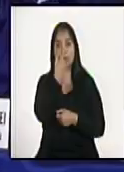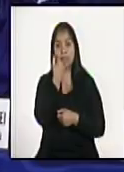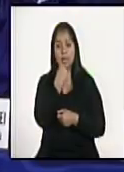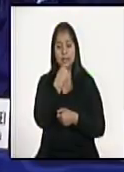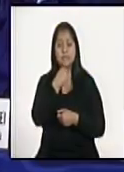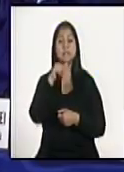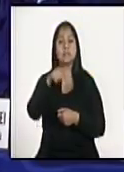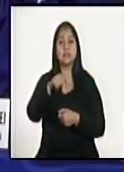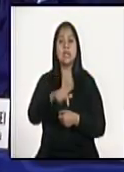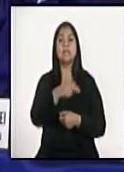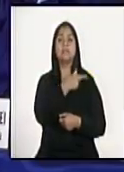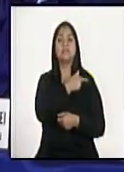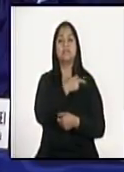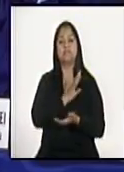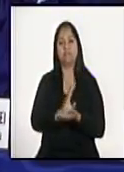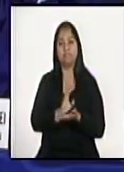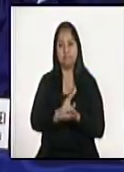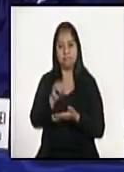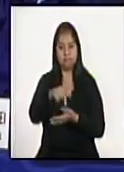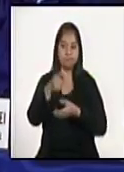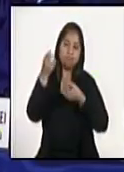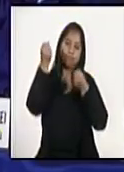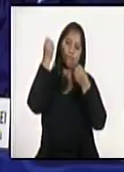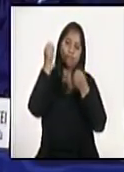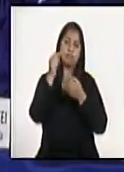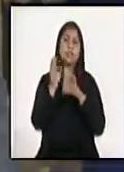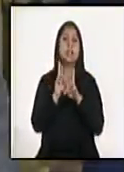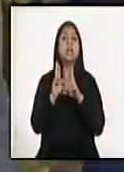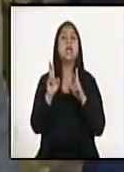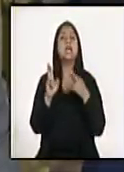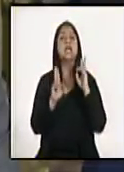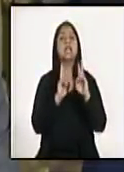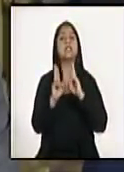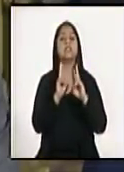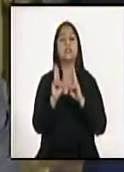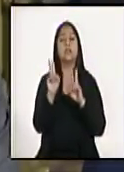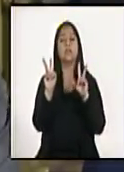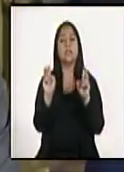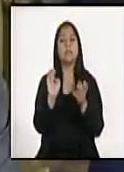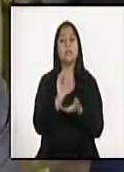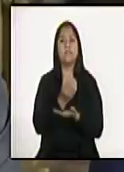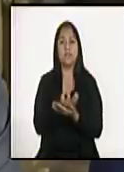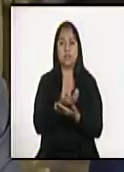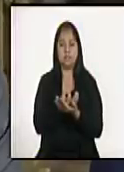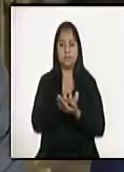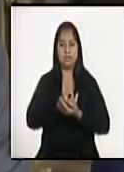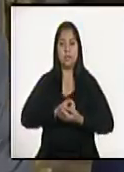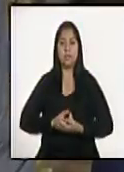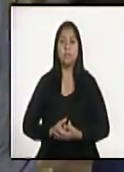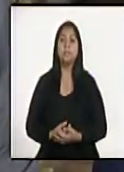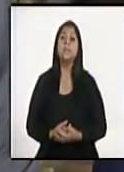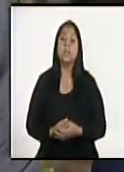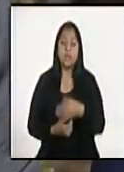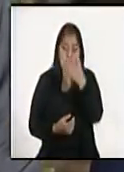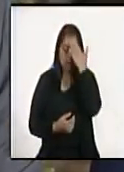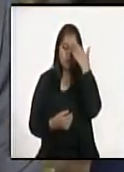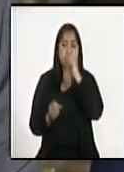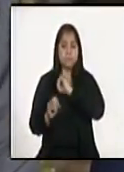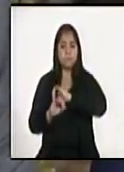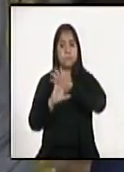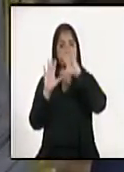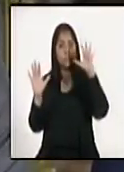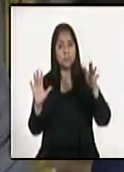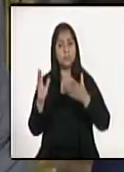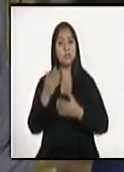de bancos en esta conferencia de prensa relacionada con el tema financiero. Muy buenos días, señor presidente.